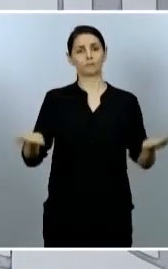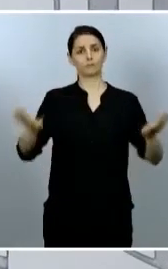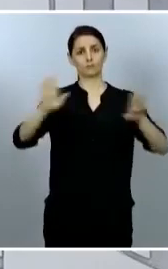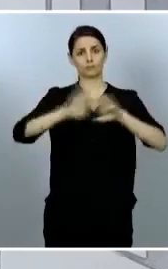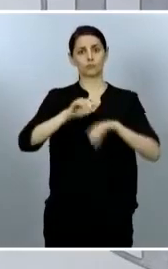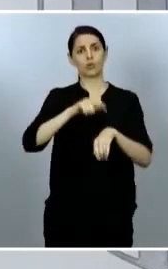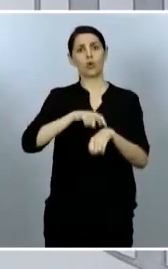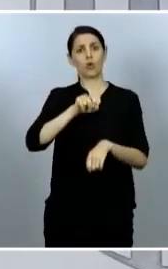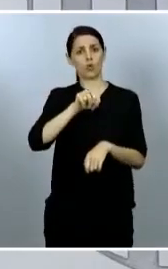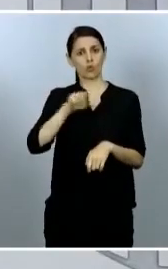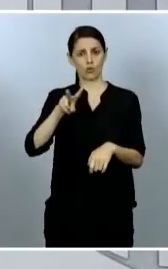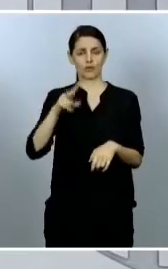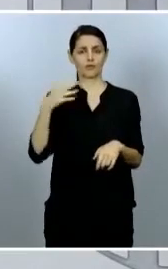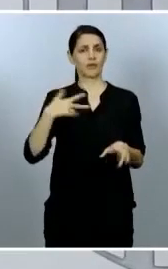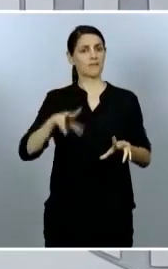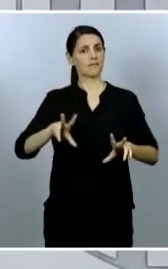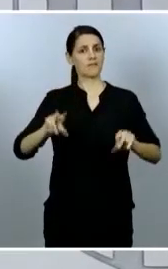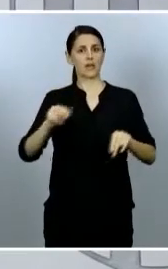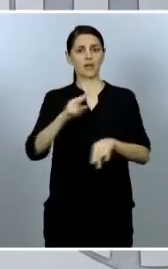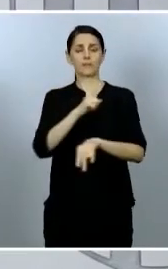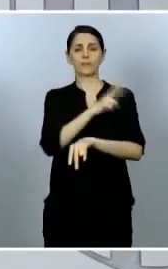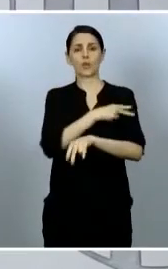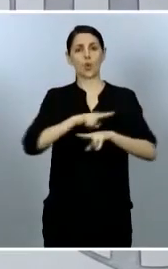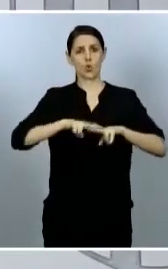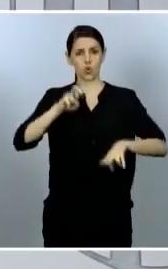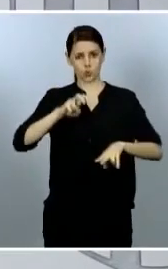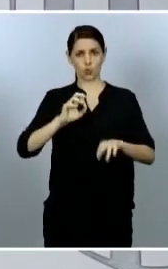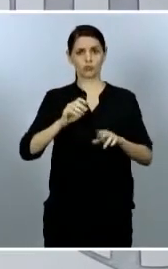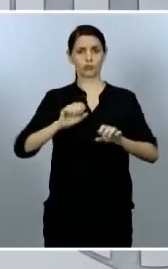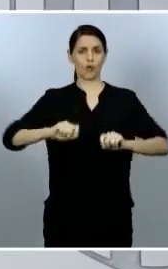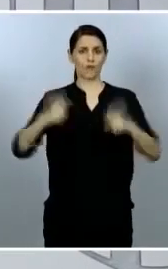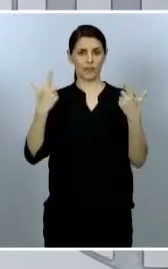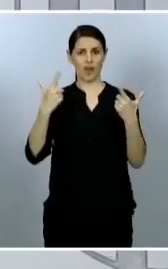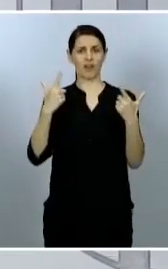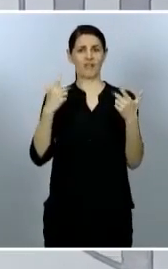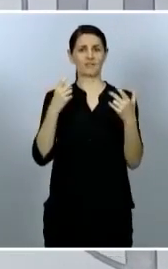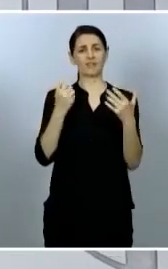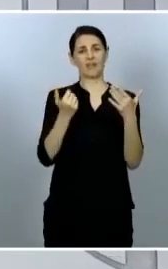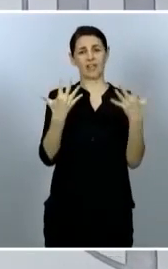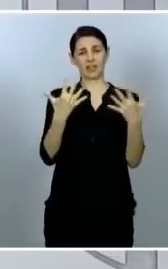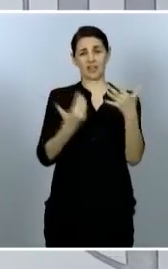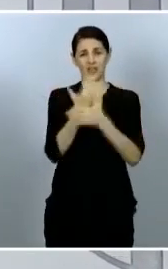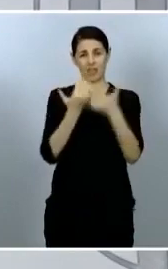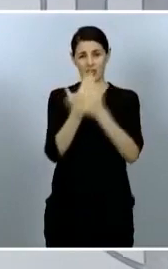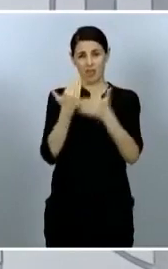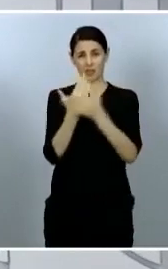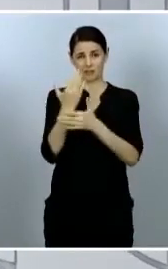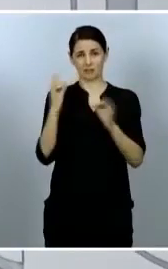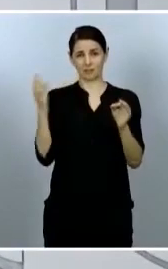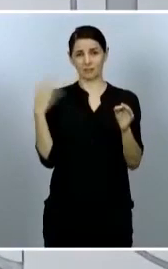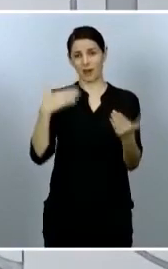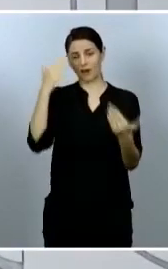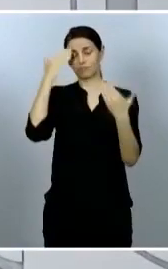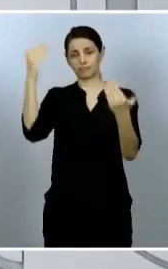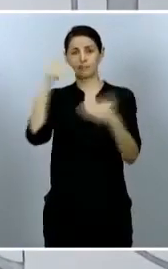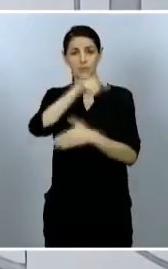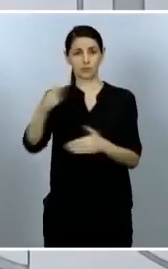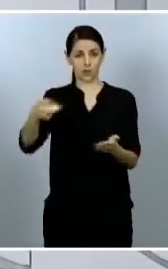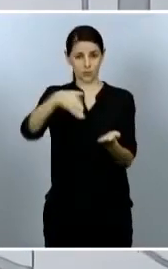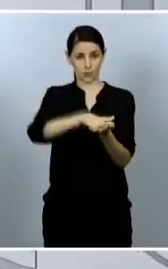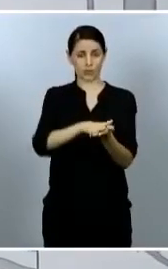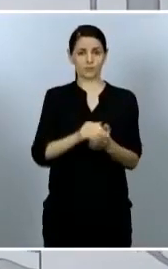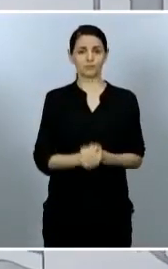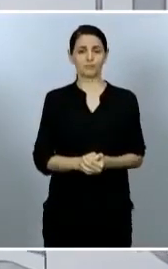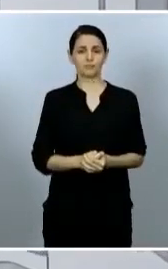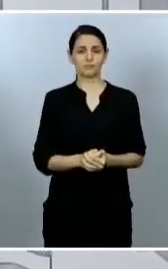días que declaramos en homenaje a todas las personas fallecidas por el coronavirus. Queríamos, queremos honrar